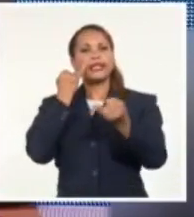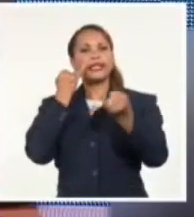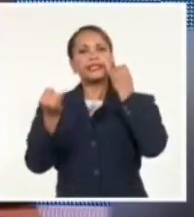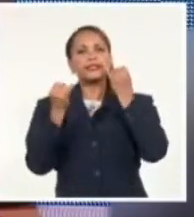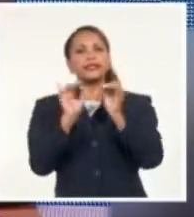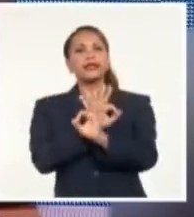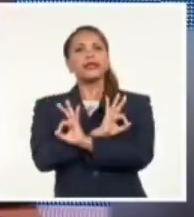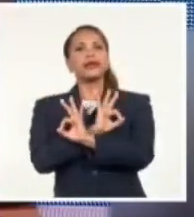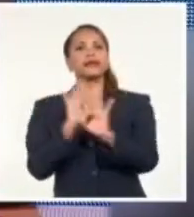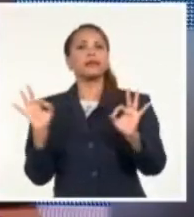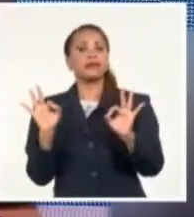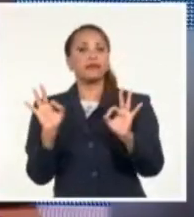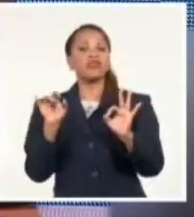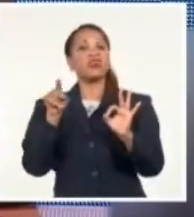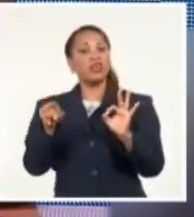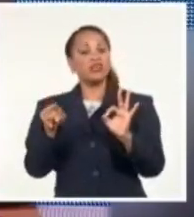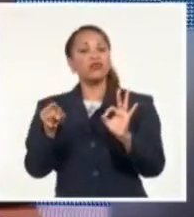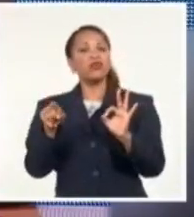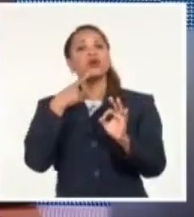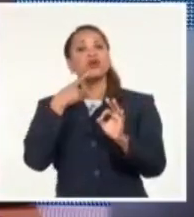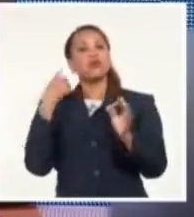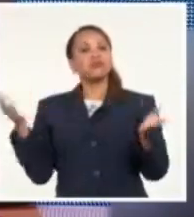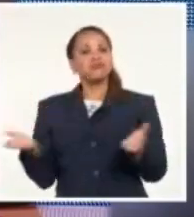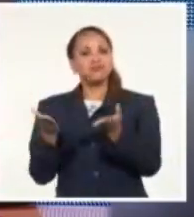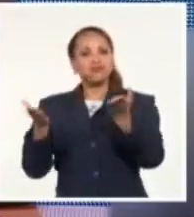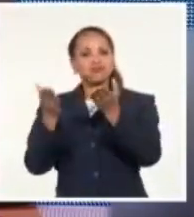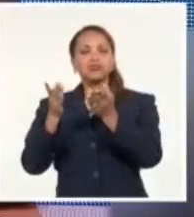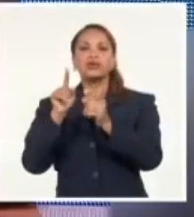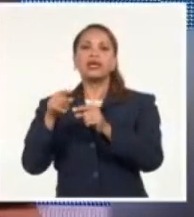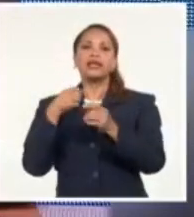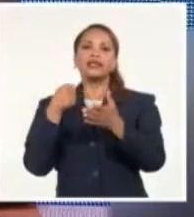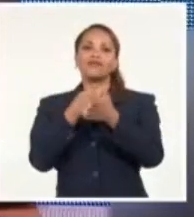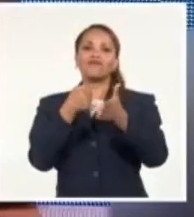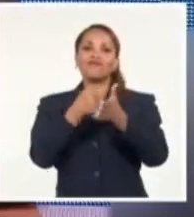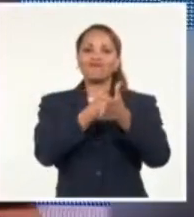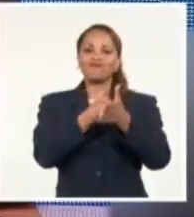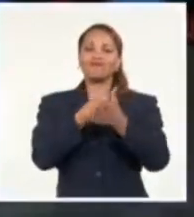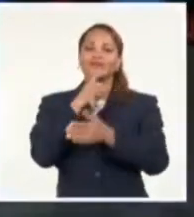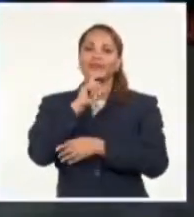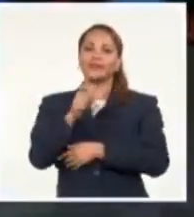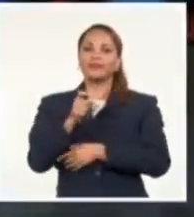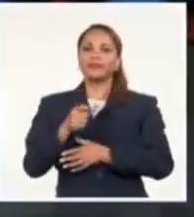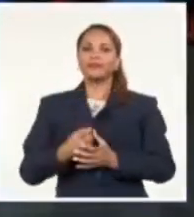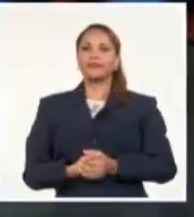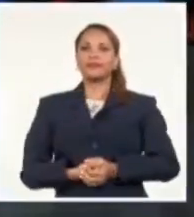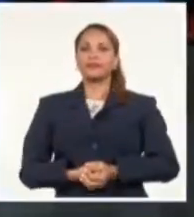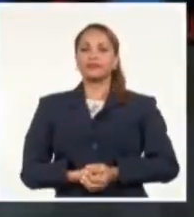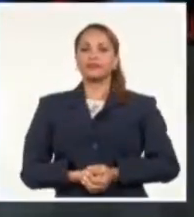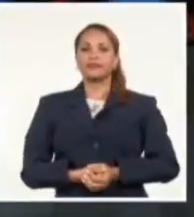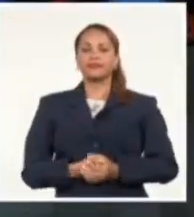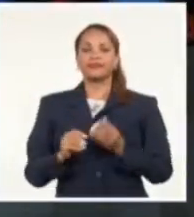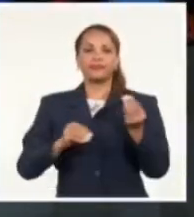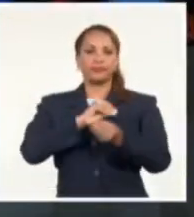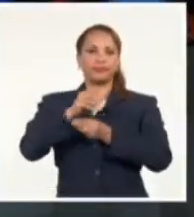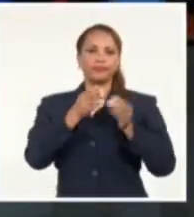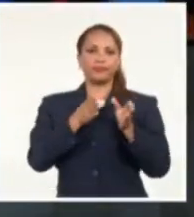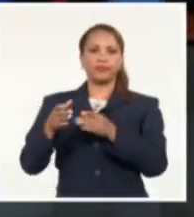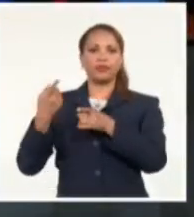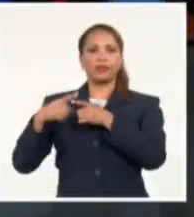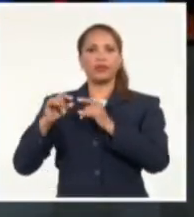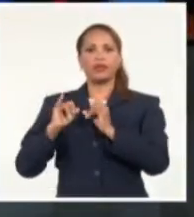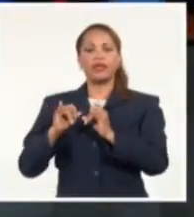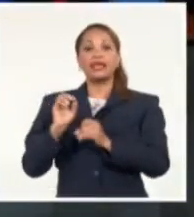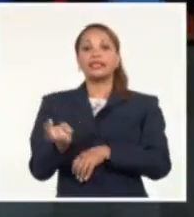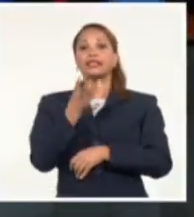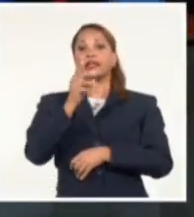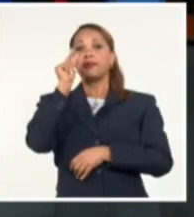específicos que los llevan a promover esa polarización extrema. Cambiamos de asunto. Tres personas murieron